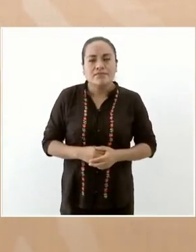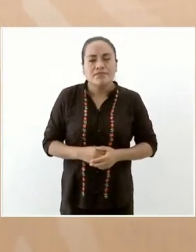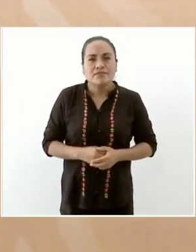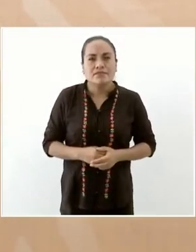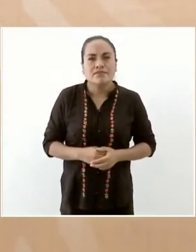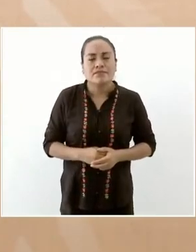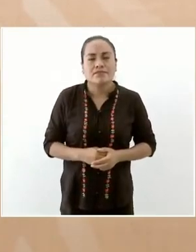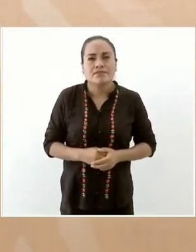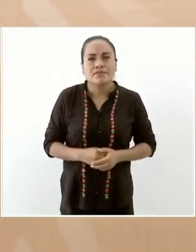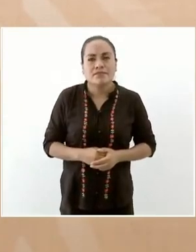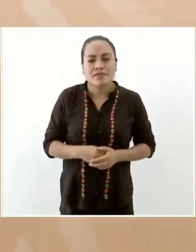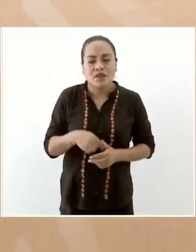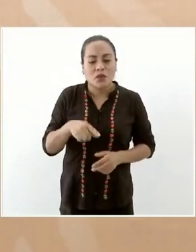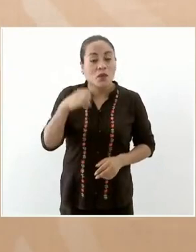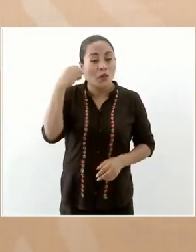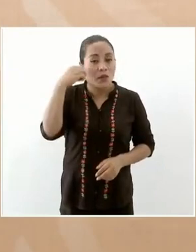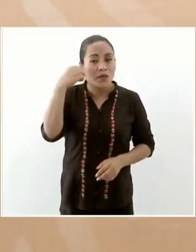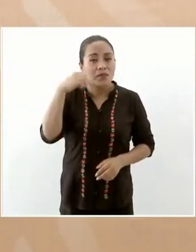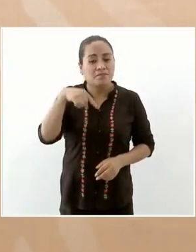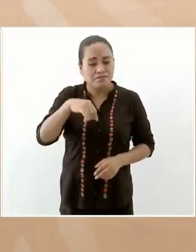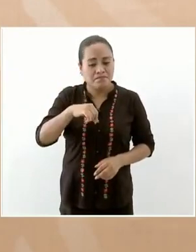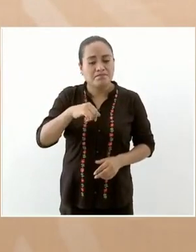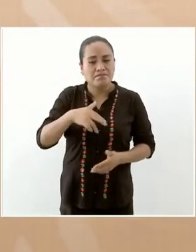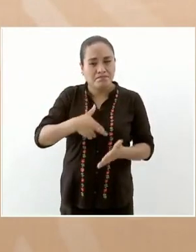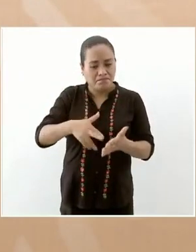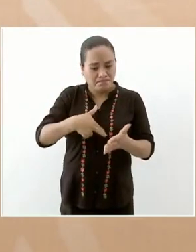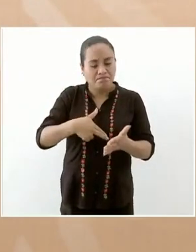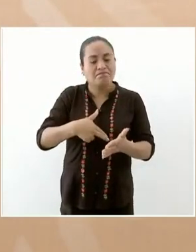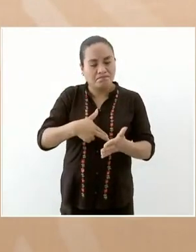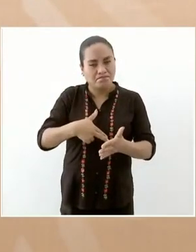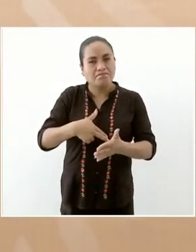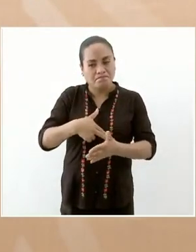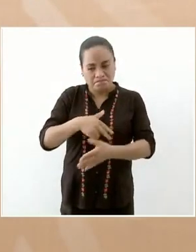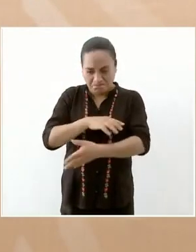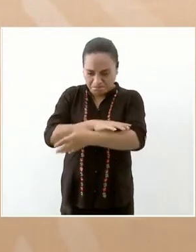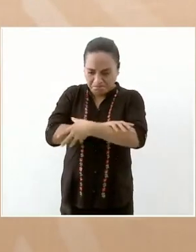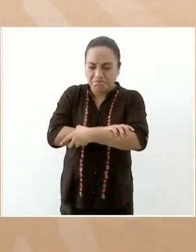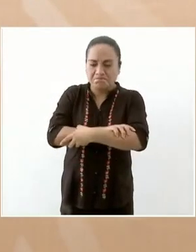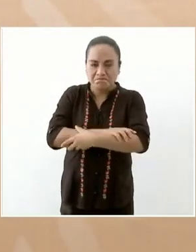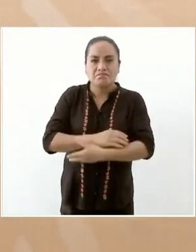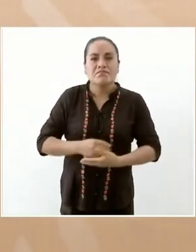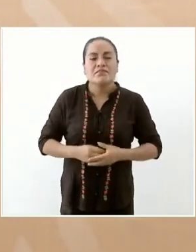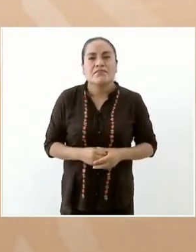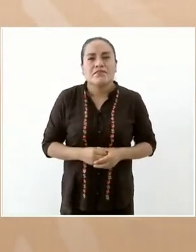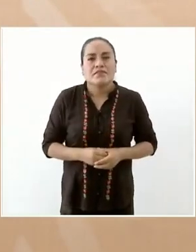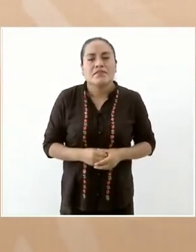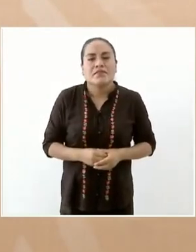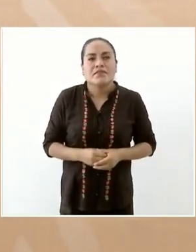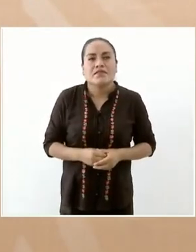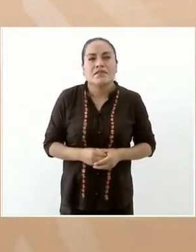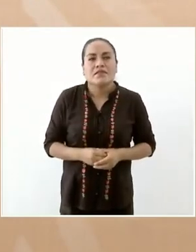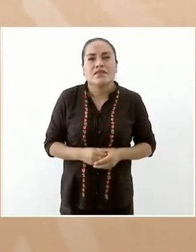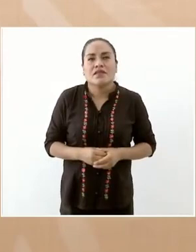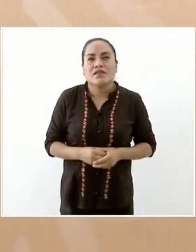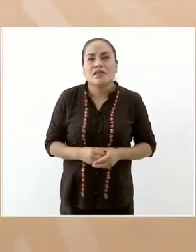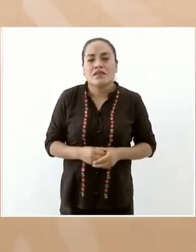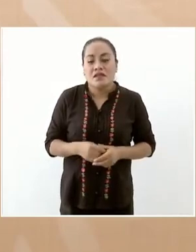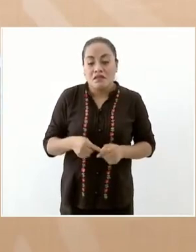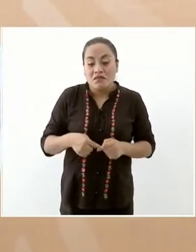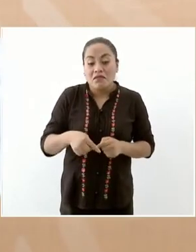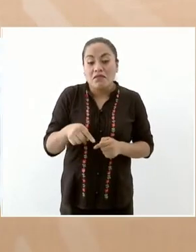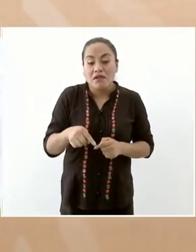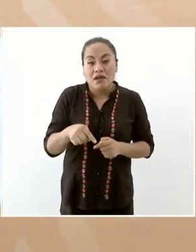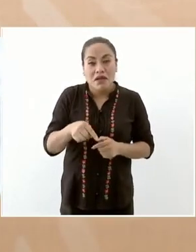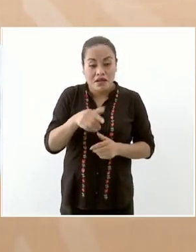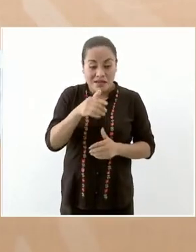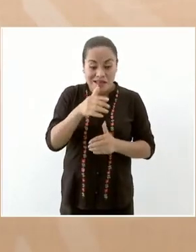en Oaxaca para que a más tardar a finales de este año